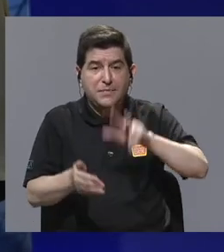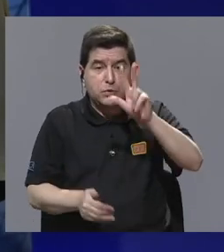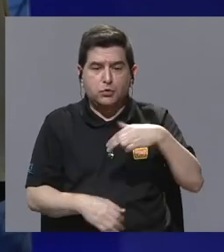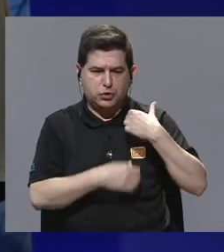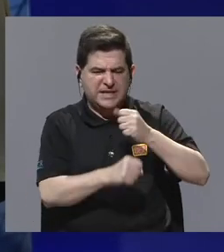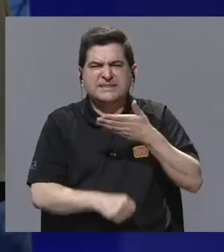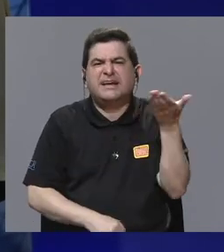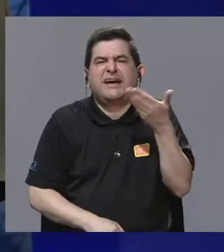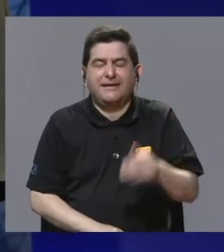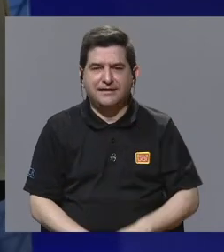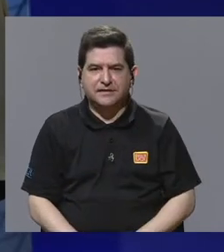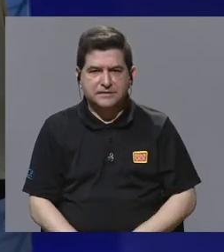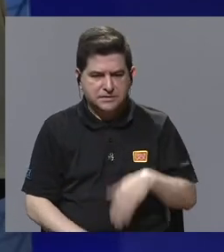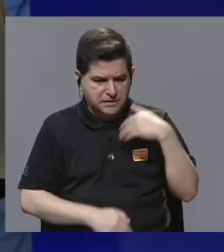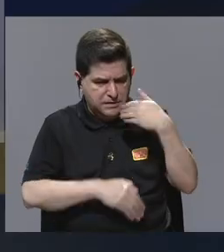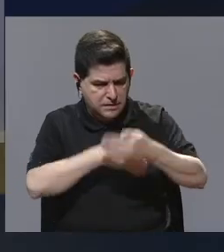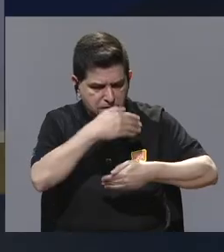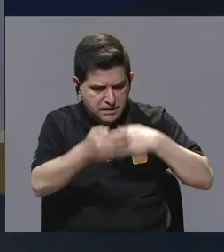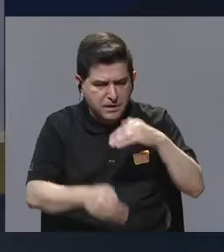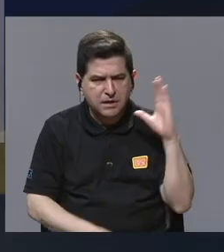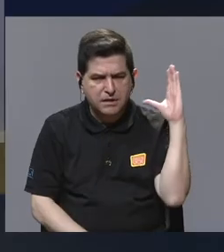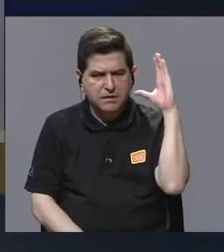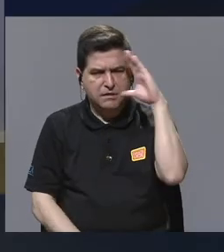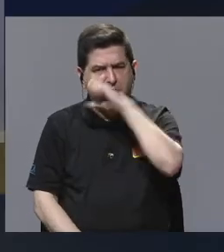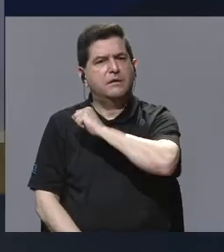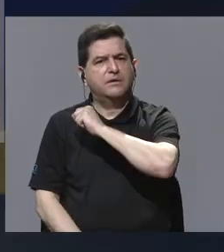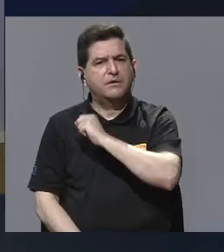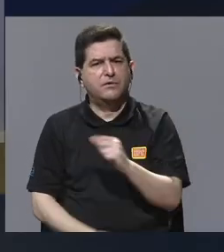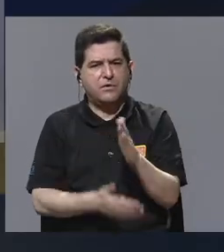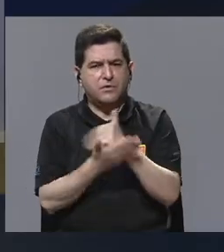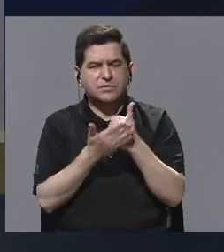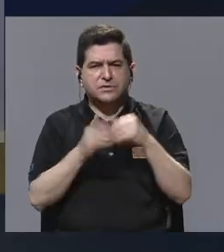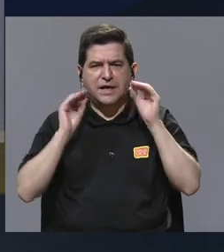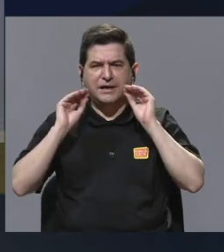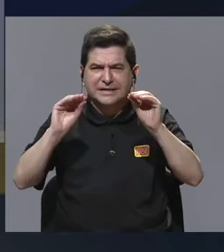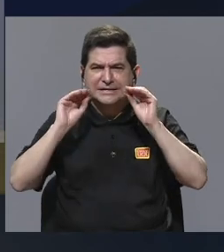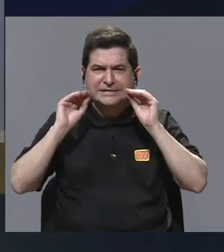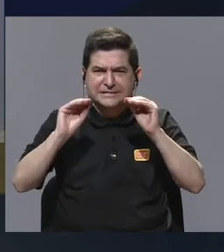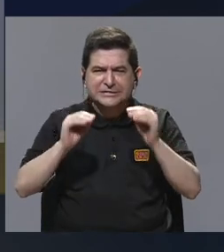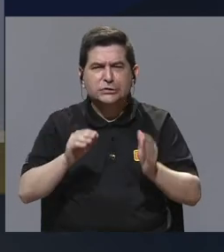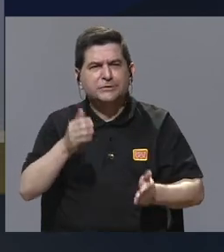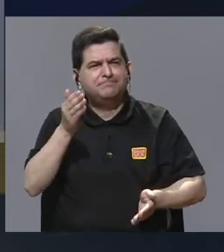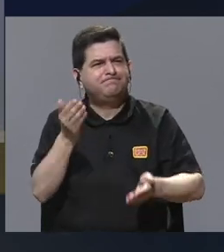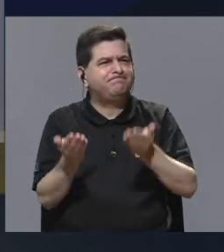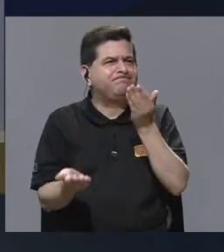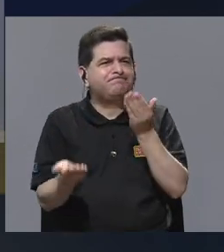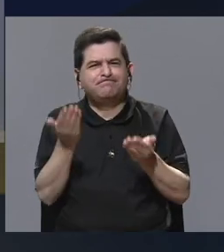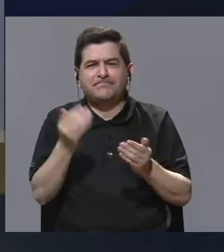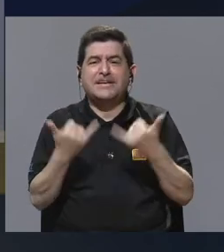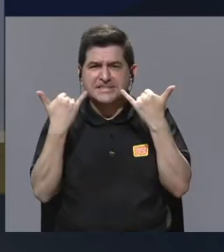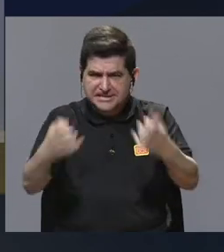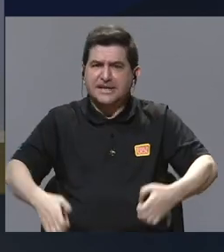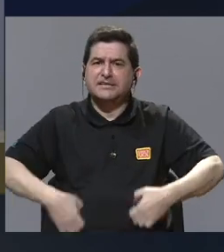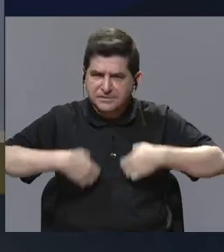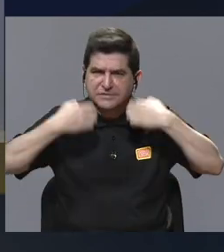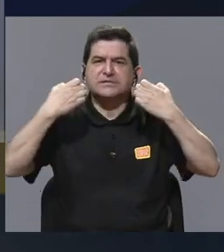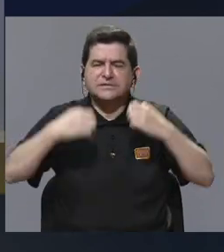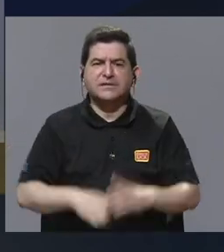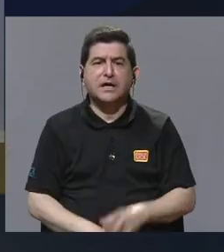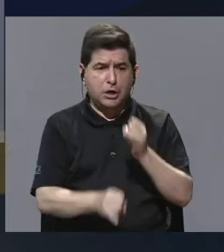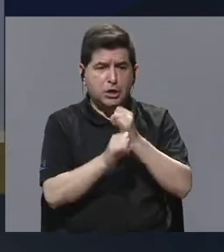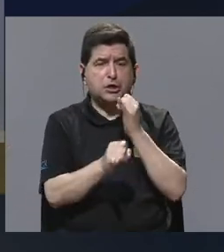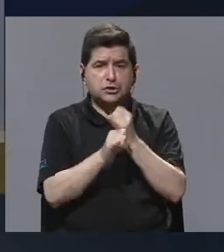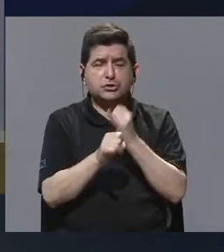en el camino nos fuimos dando cuenta de que posiblemente algo tan didáctico tuviera... o ya existían, hay